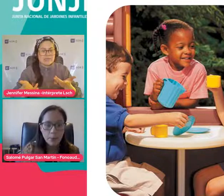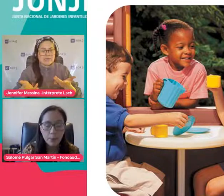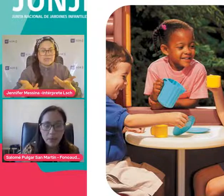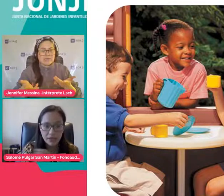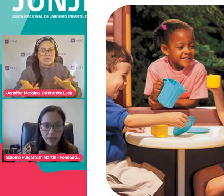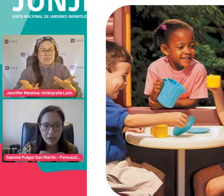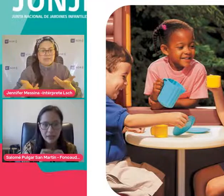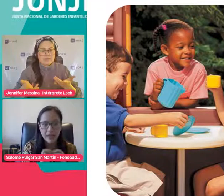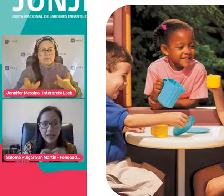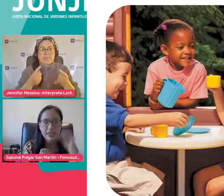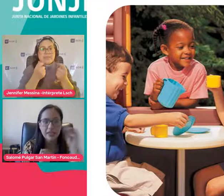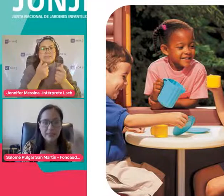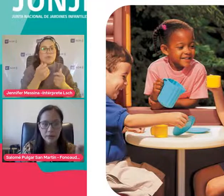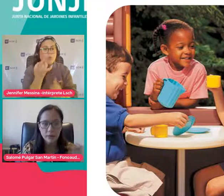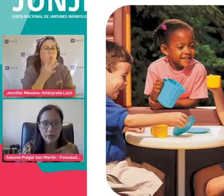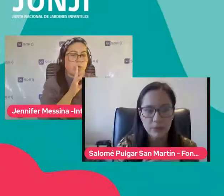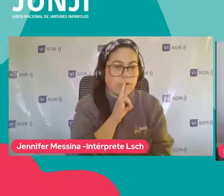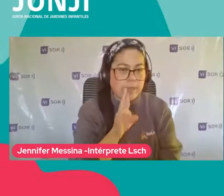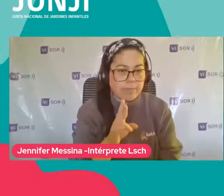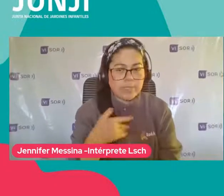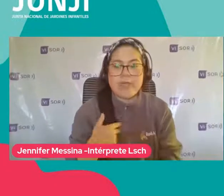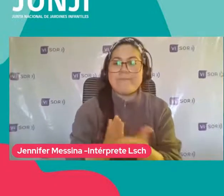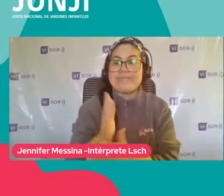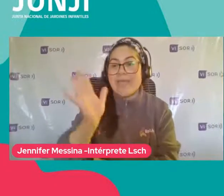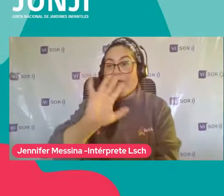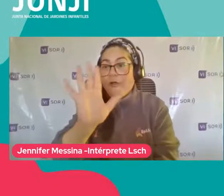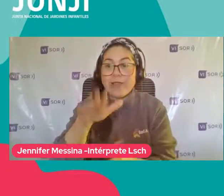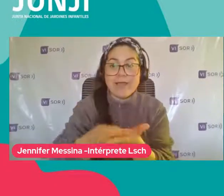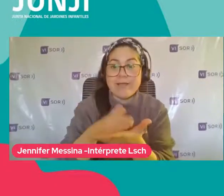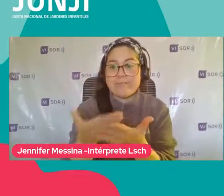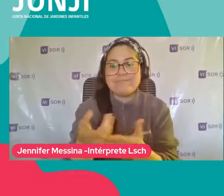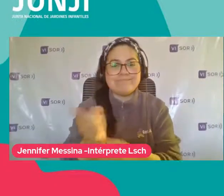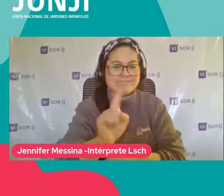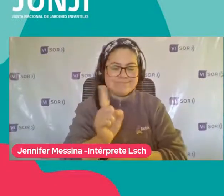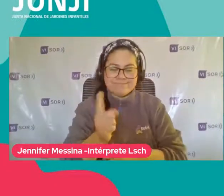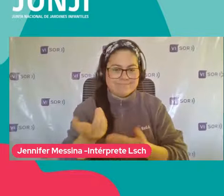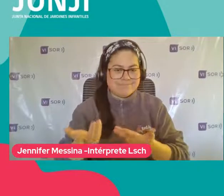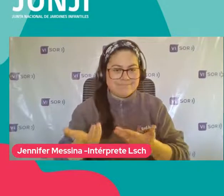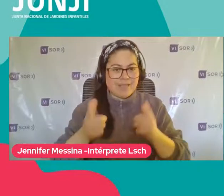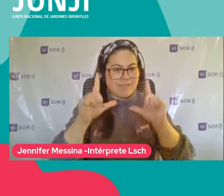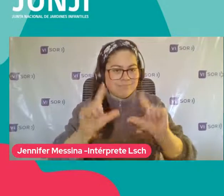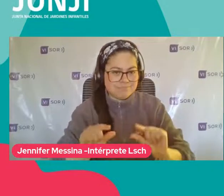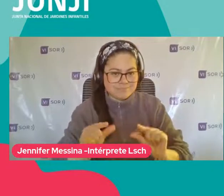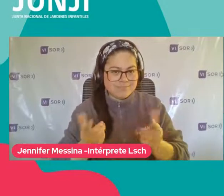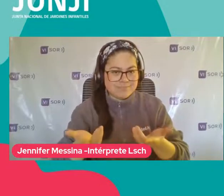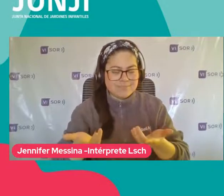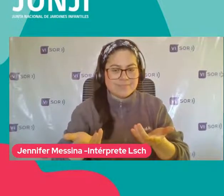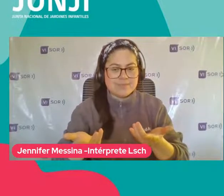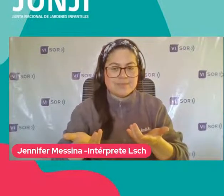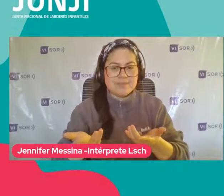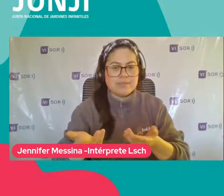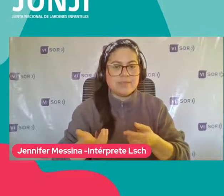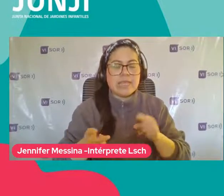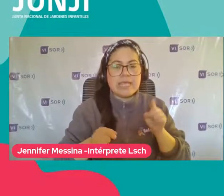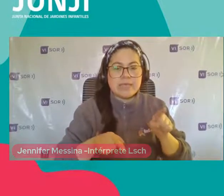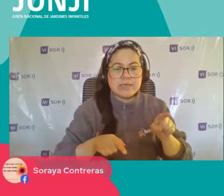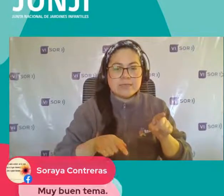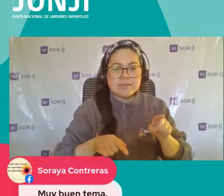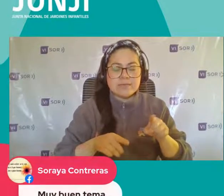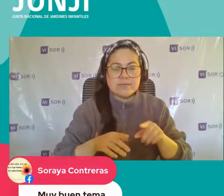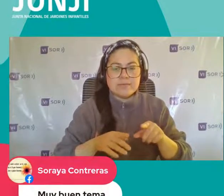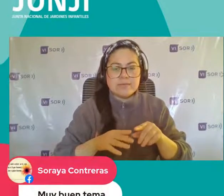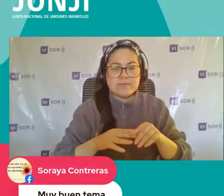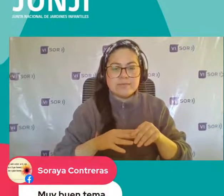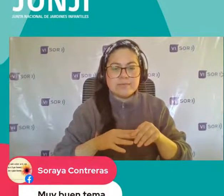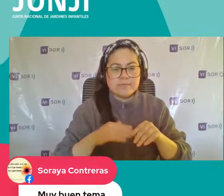Respuesta Que iniciar Una situación Social Y obviamente Eso implica Que Que